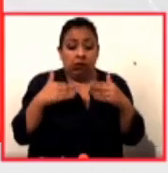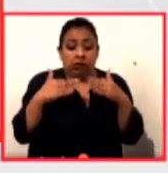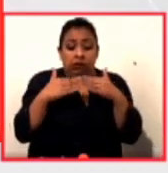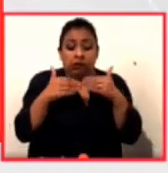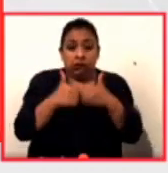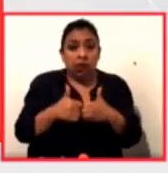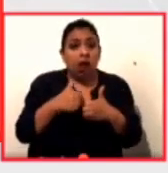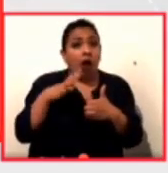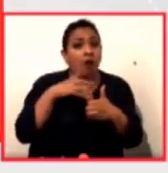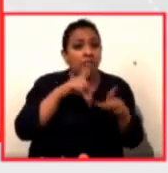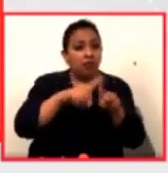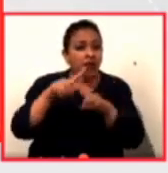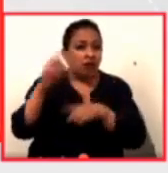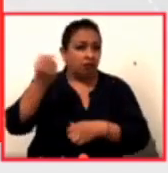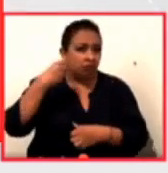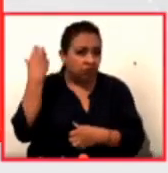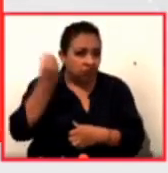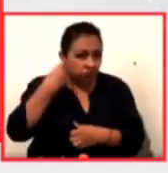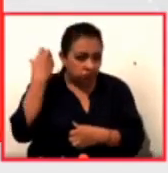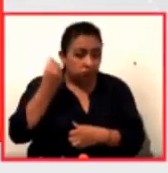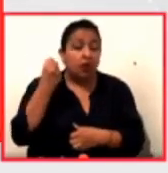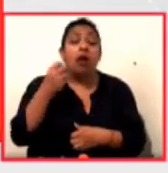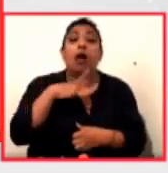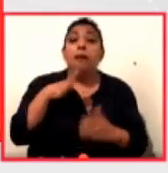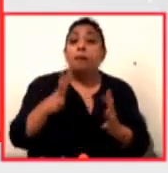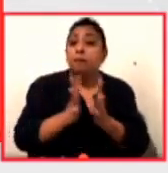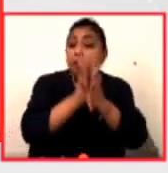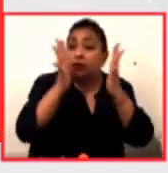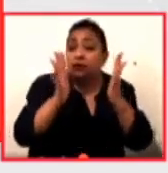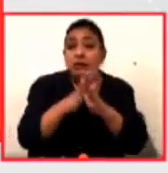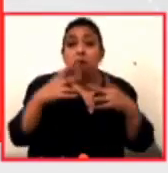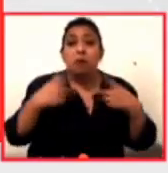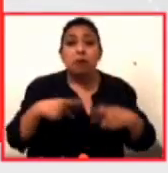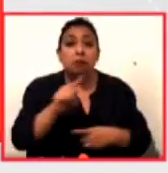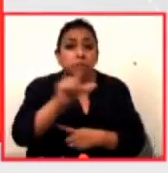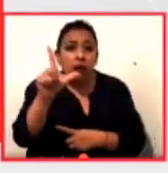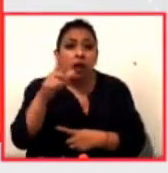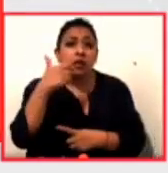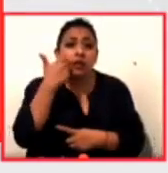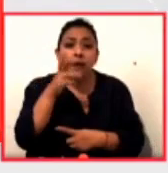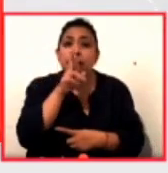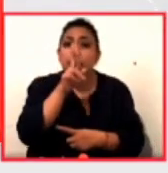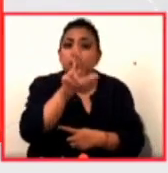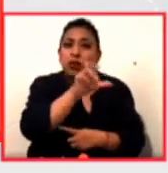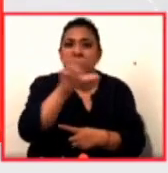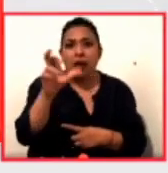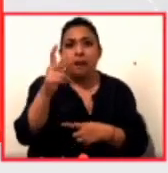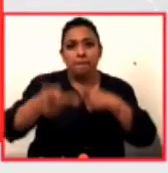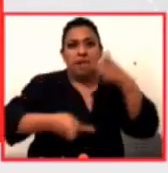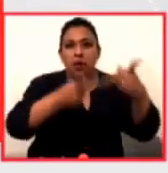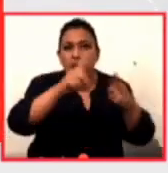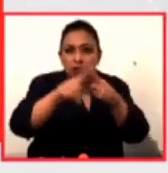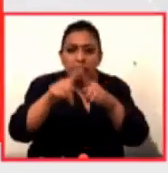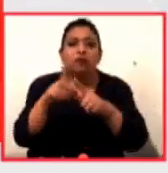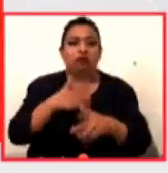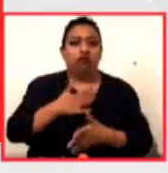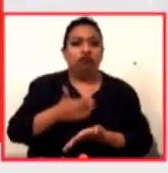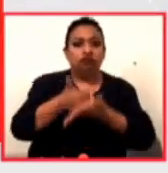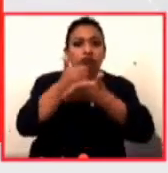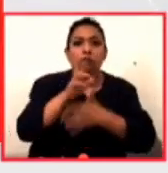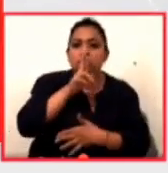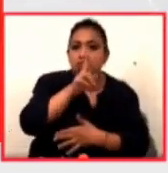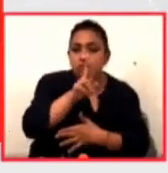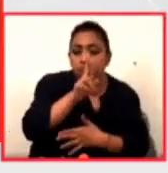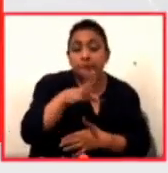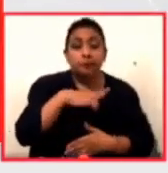videoconferencias sobre artes vivas, en el que participan especialistas que buscan responder a estas preguntas. La idea del